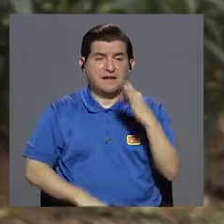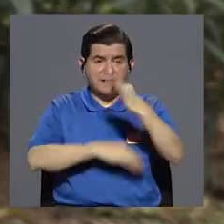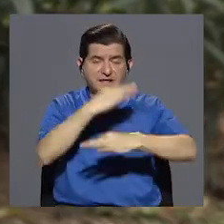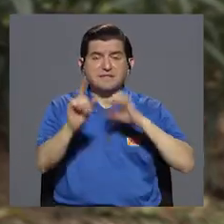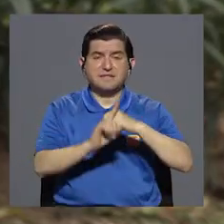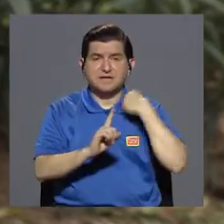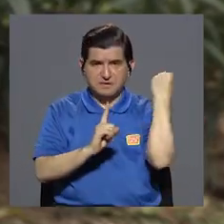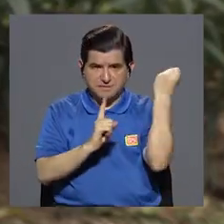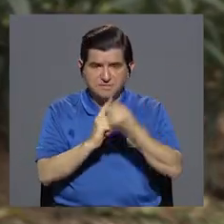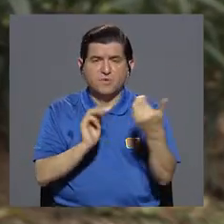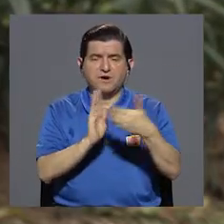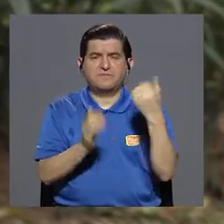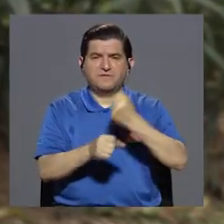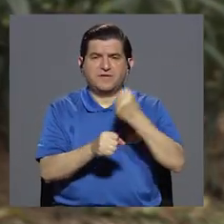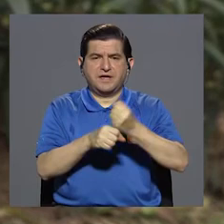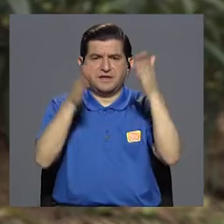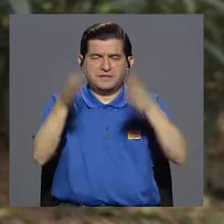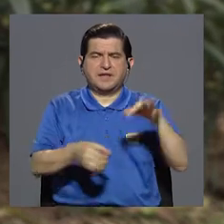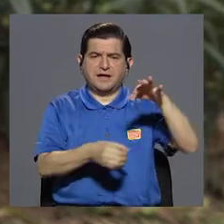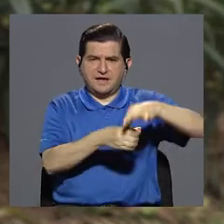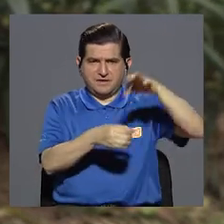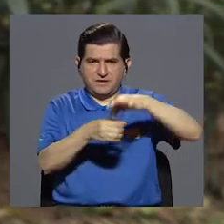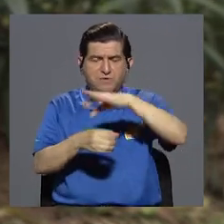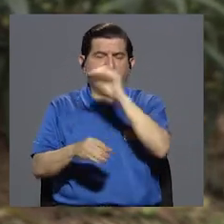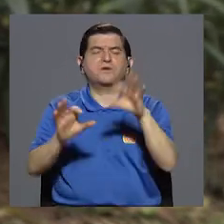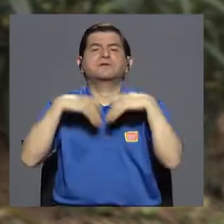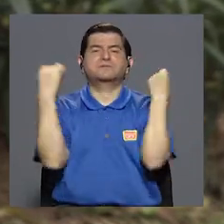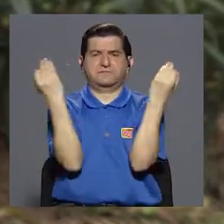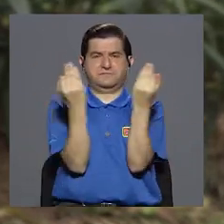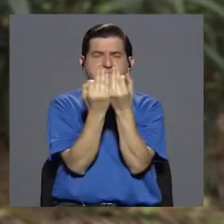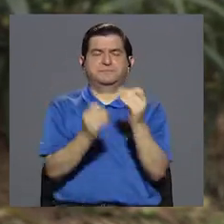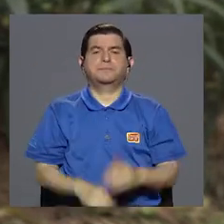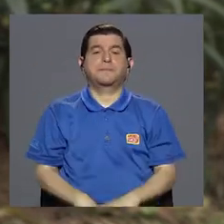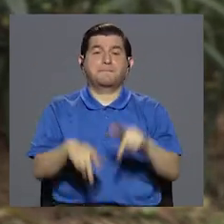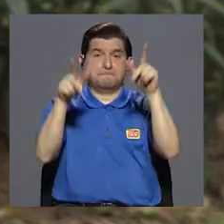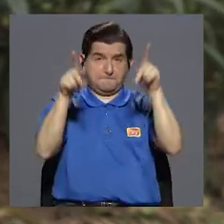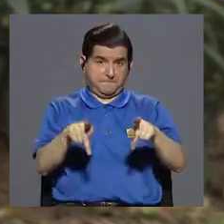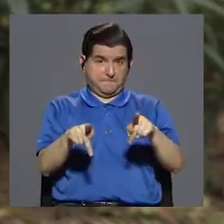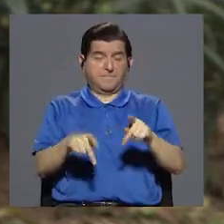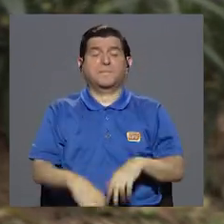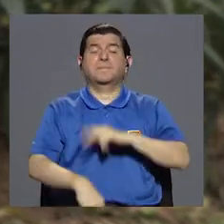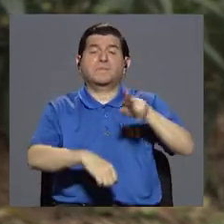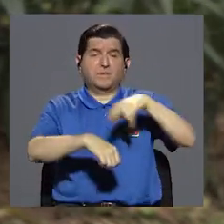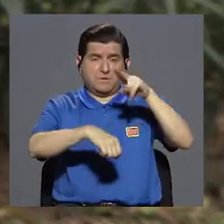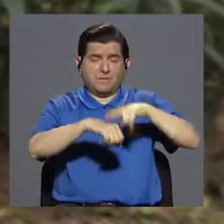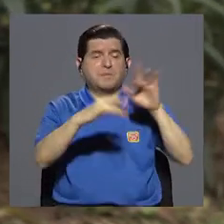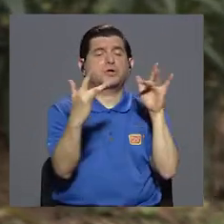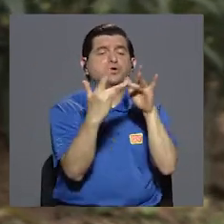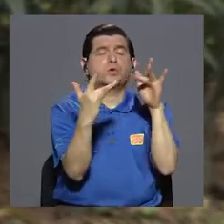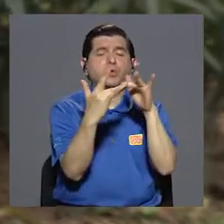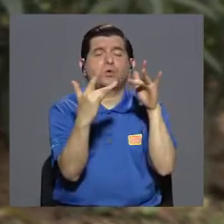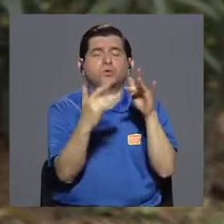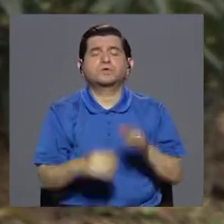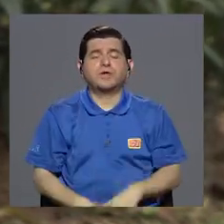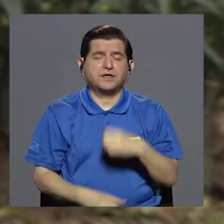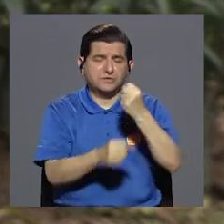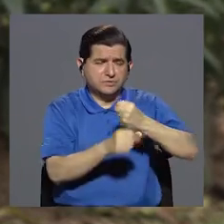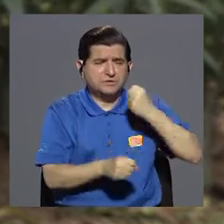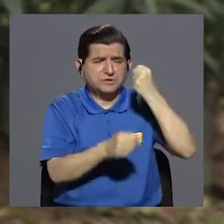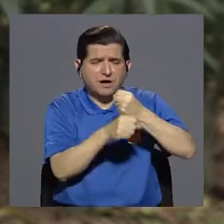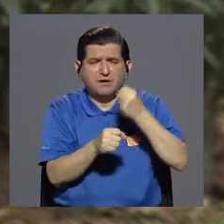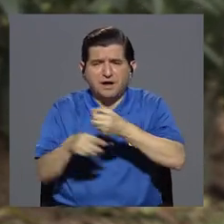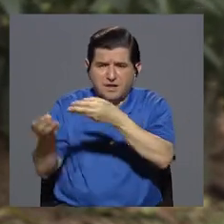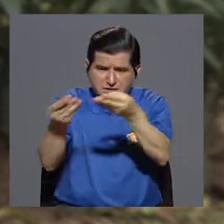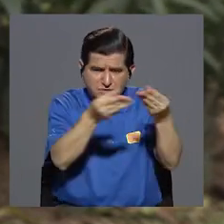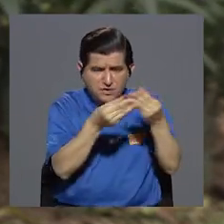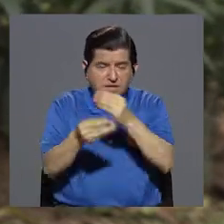accidente que afecta a los trabajadores agrícolas y sus familias. Es decir, las personas que están constantemente en contacto con la tierra, en faenas agrícolas